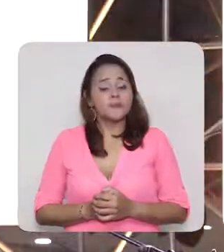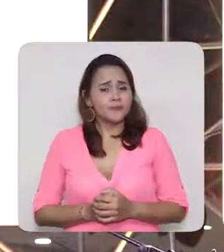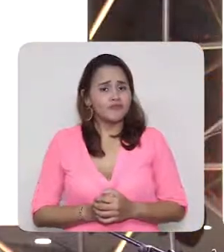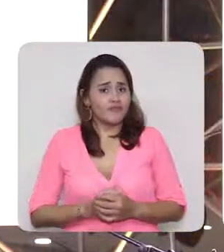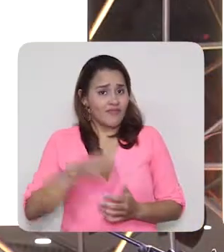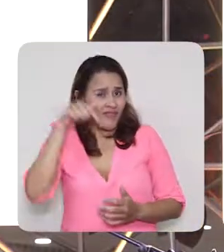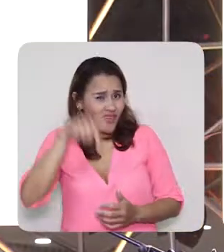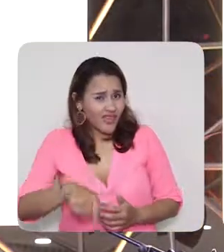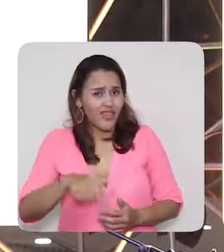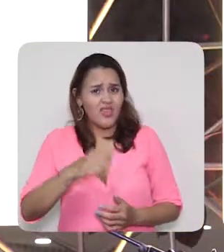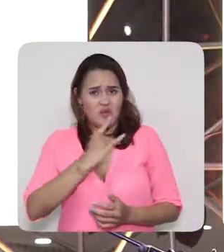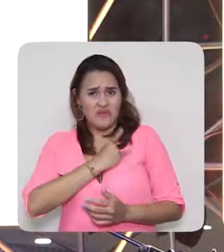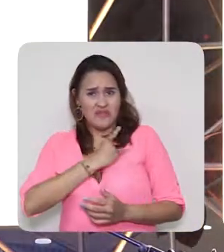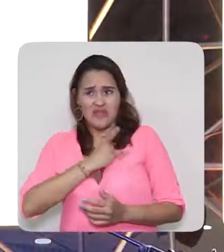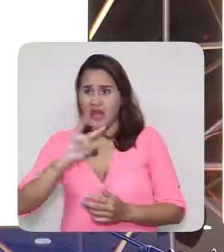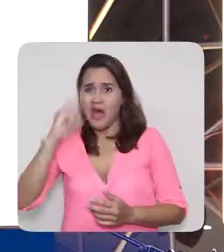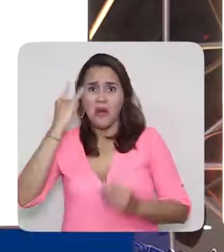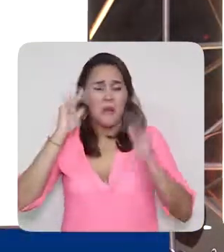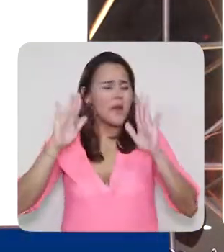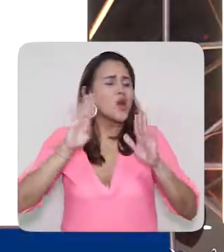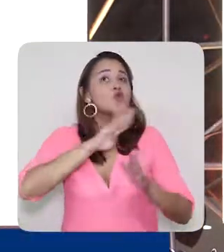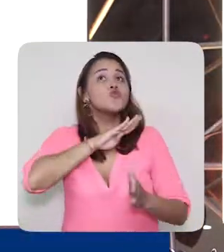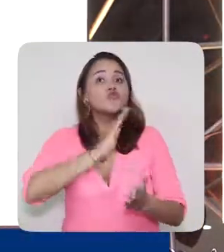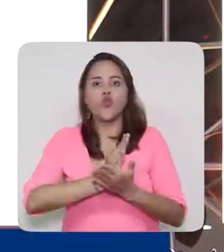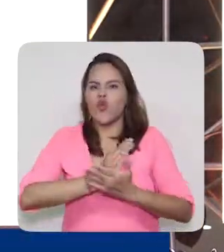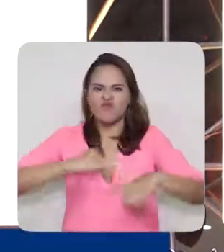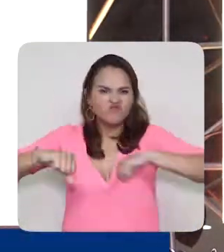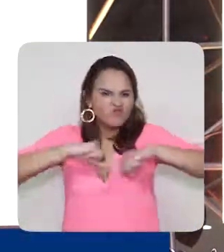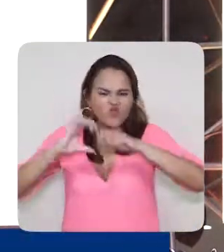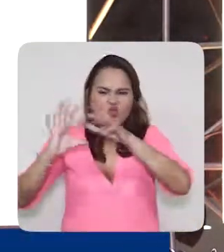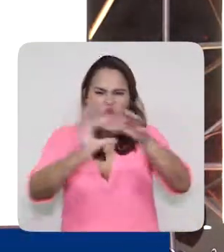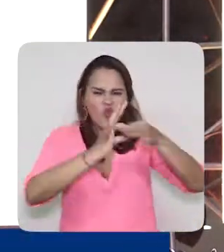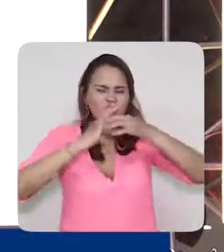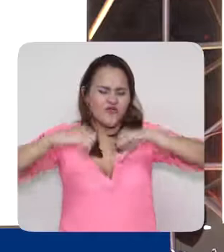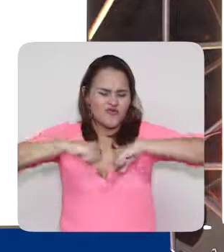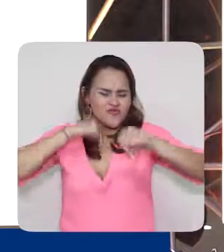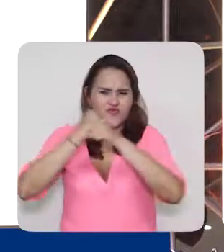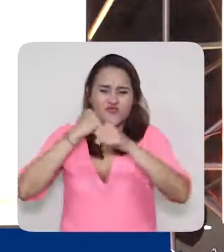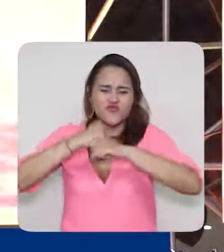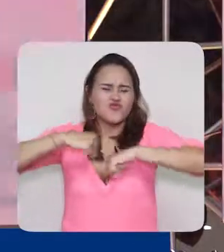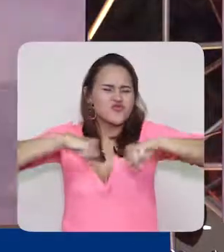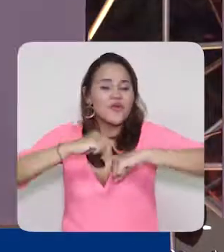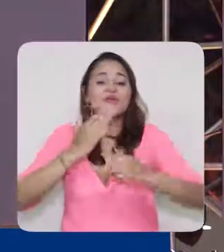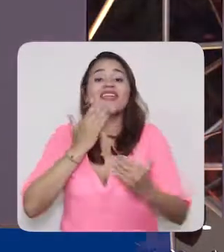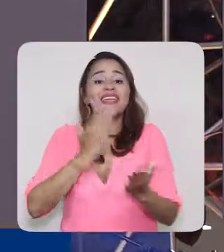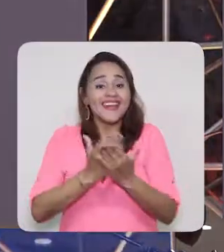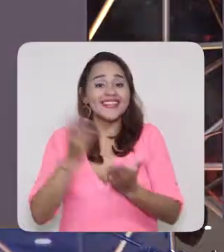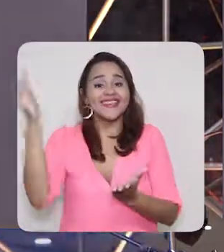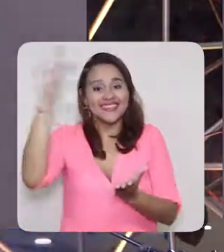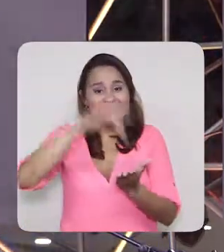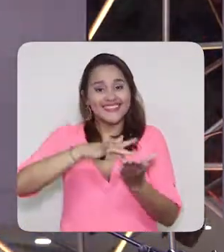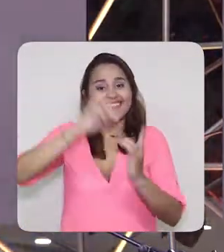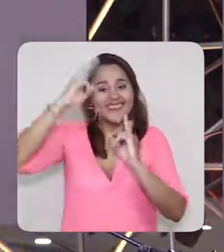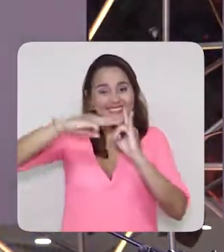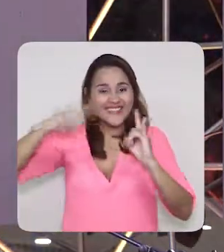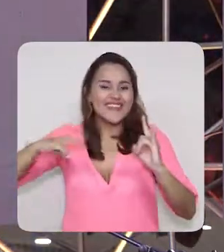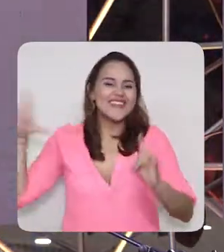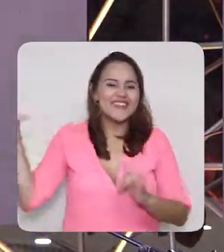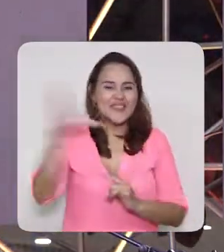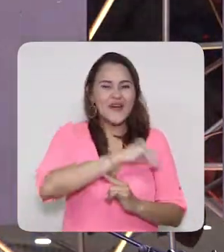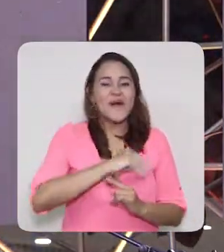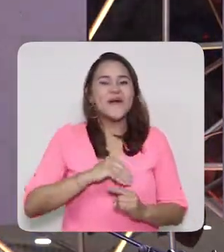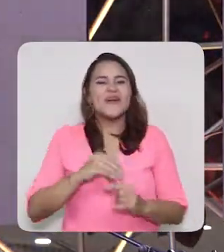Porque esta universidad no la para nadie, porque esta es una universidad imparable cuando se une. Así que muchas gracias por venir a la Universidad de Magdalena.